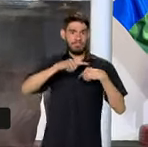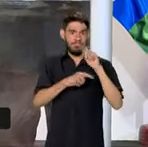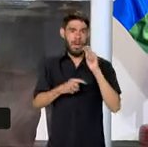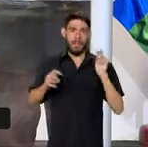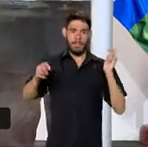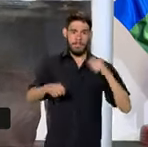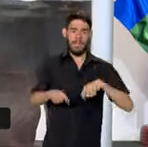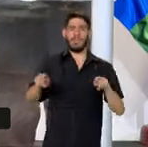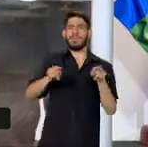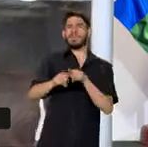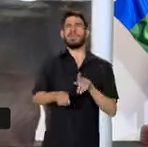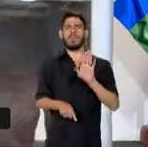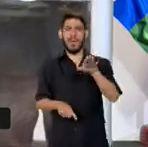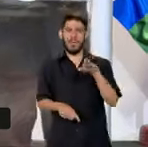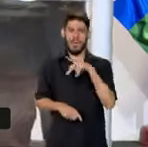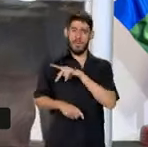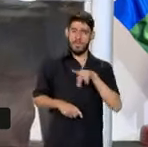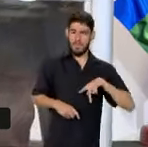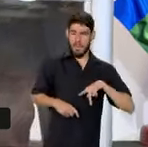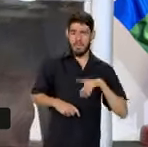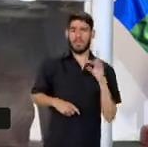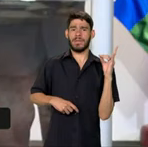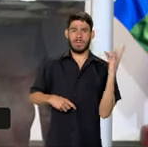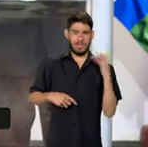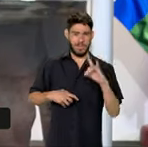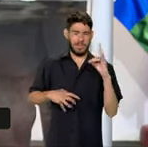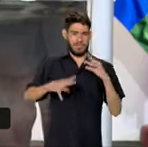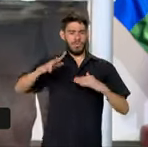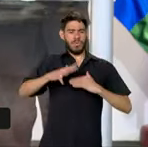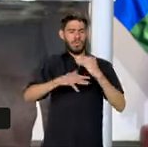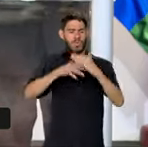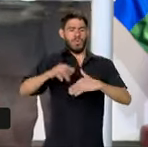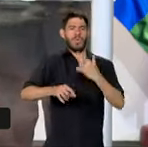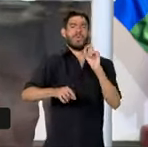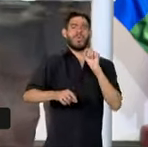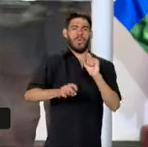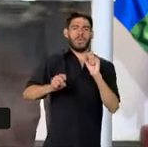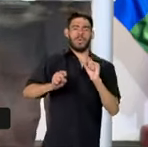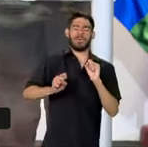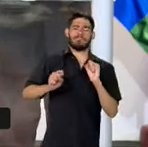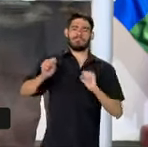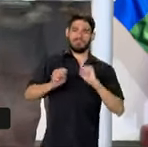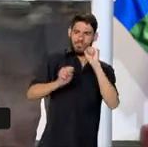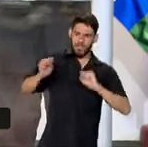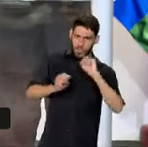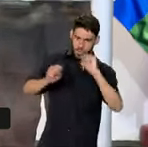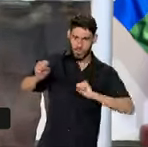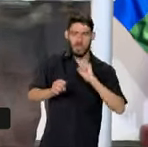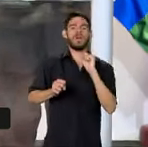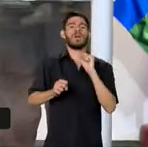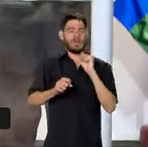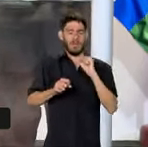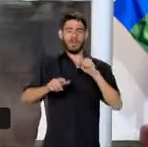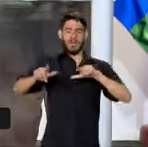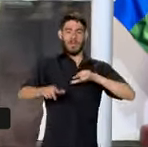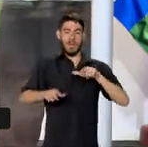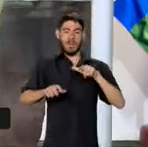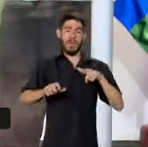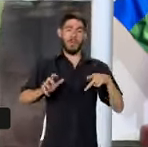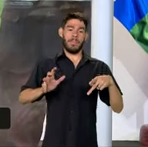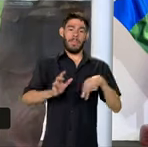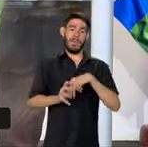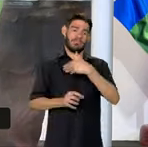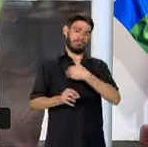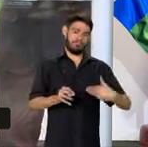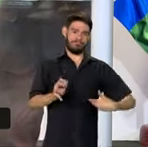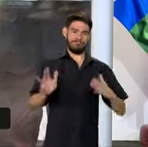Y también, presidente Lula, Bolivia está comenzando este proceso de industrialización que estamos trabajando en nuestro gobierno